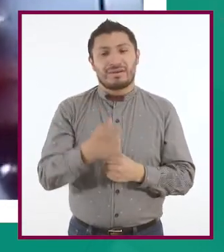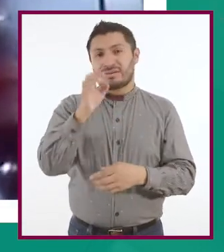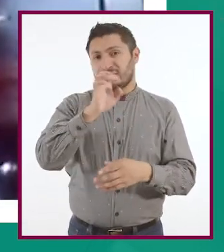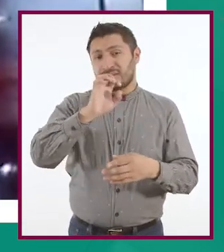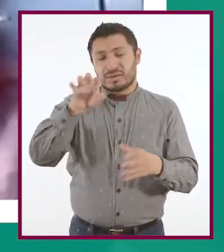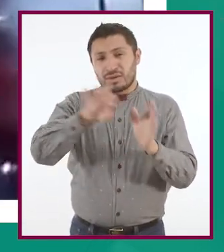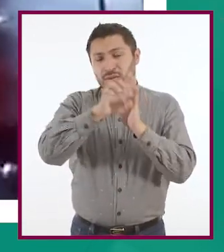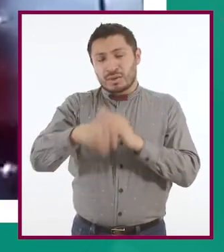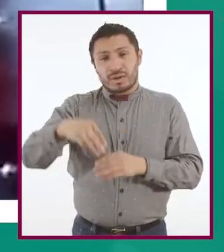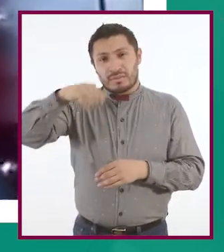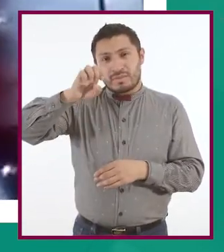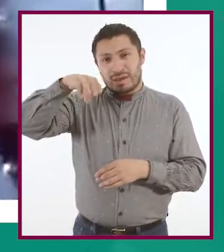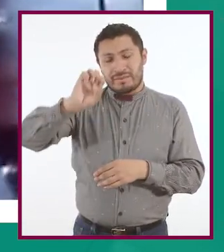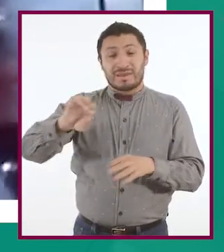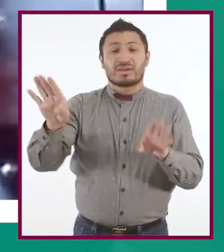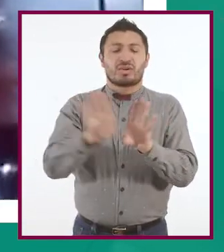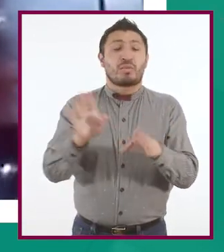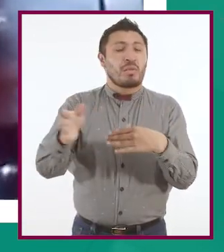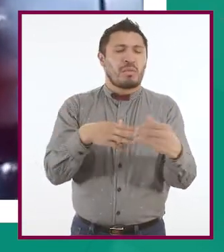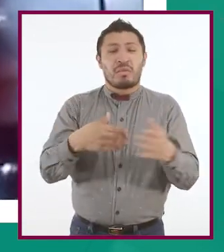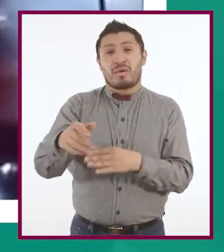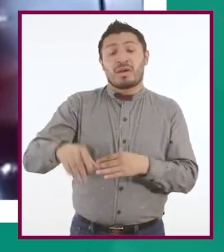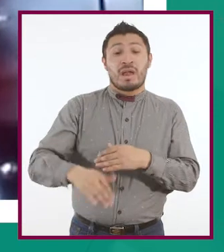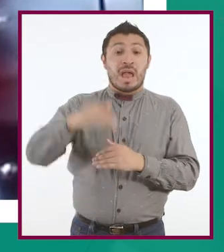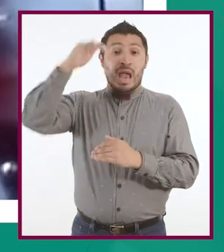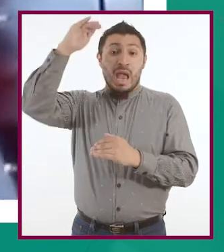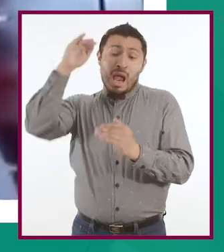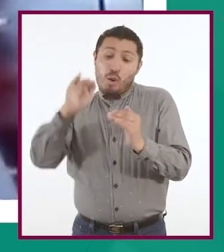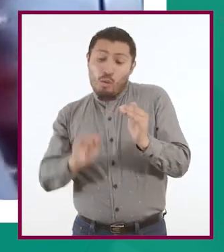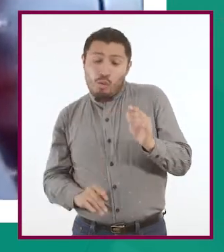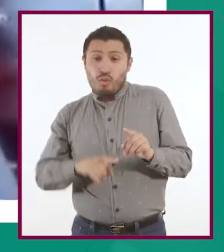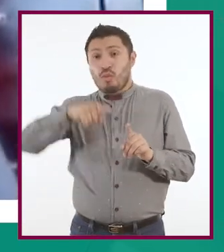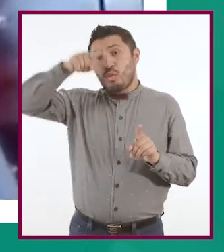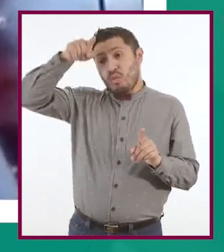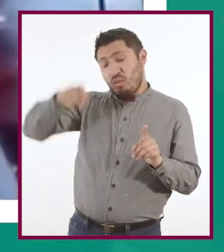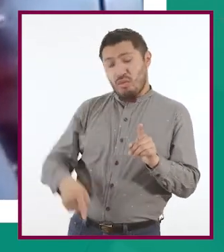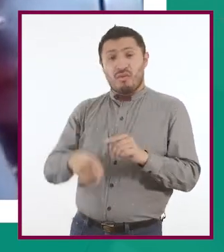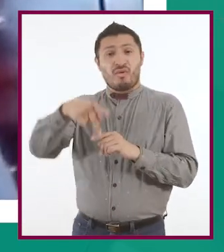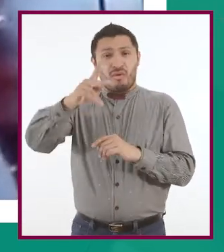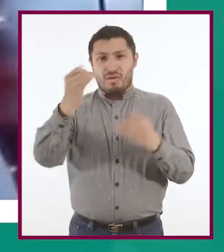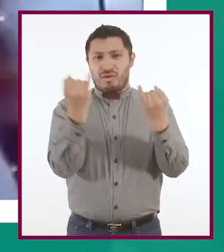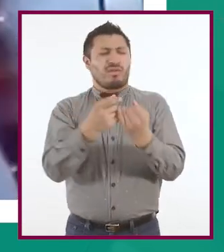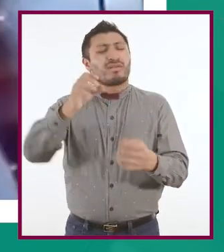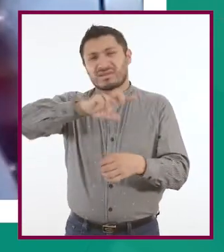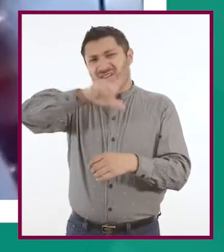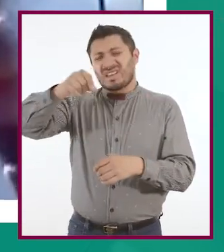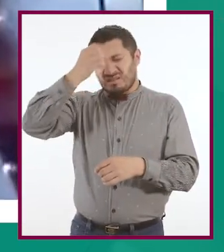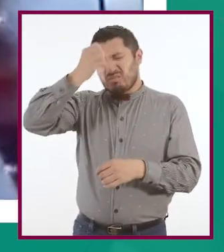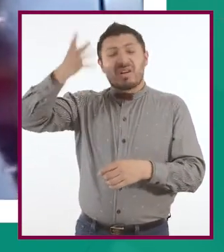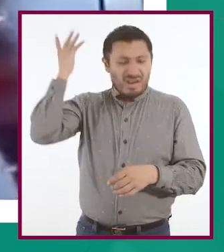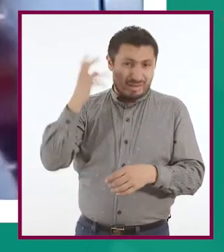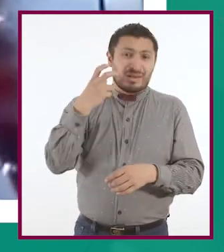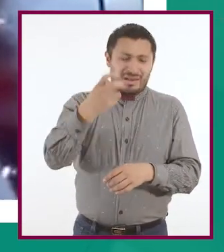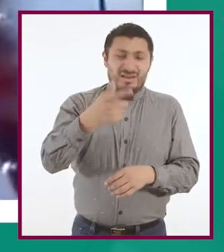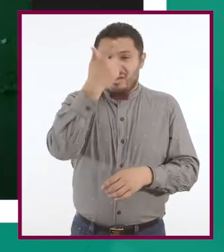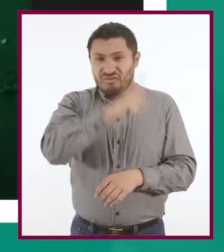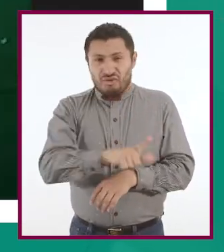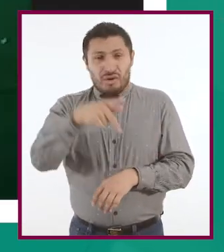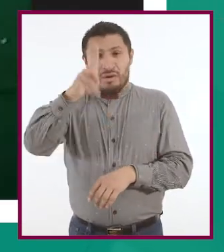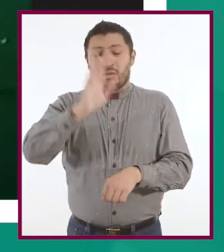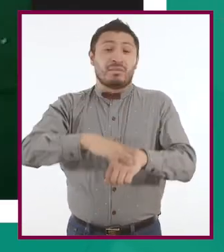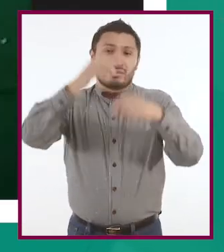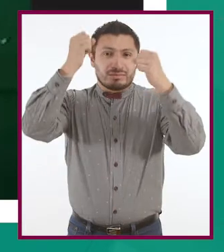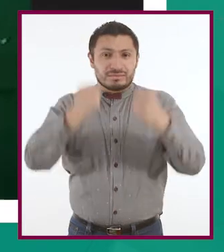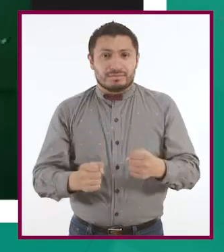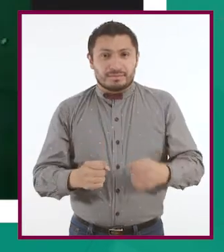llegan de moda y luego bajan y etcétera, ¿no? Y más sin embargo serás olvidado tarde o temprano. Suena feo pero es lo más seguro. Estoy